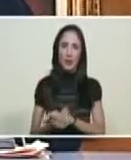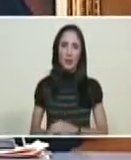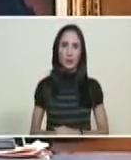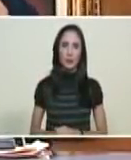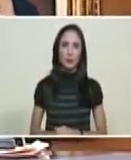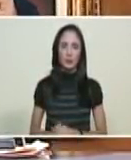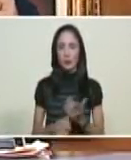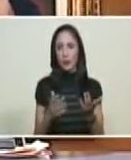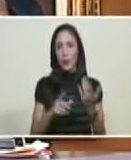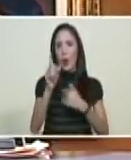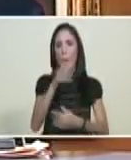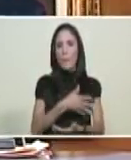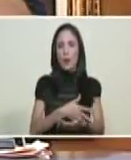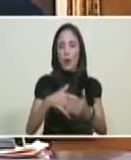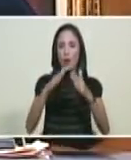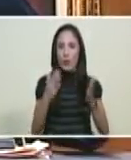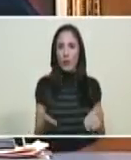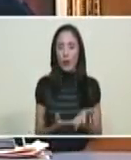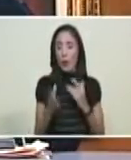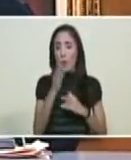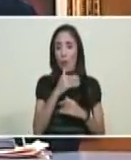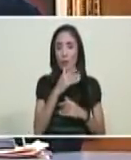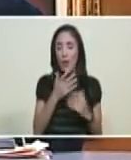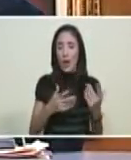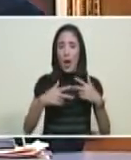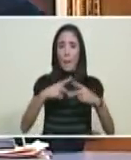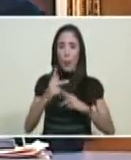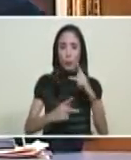Un millón de barriles que se dejaron de producir y vender.